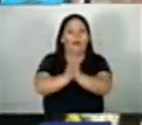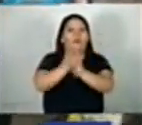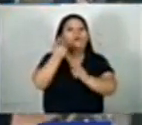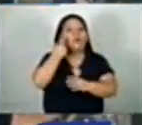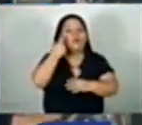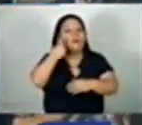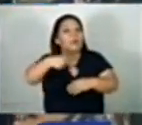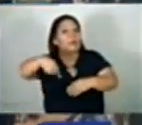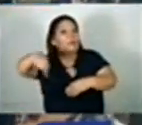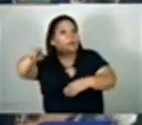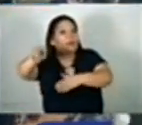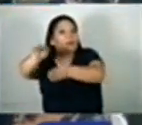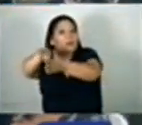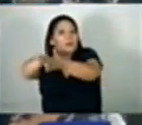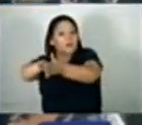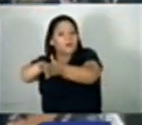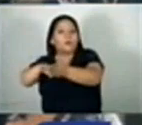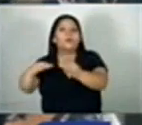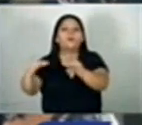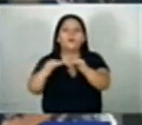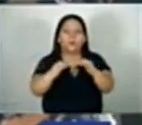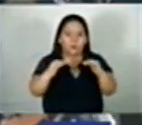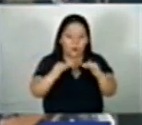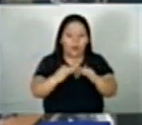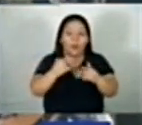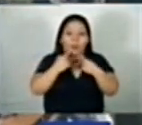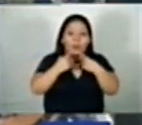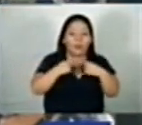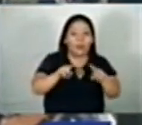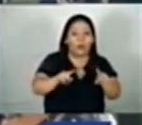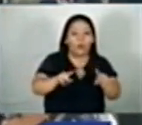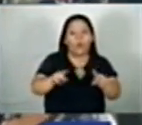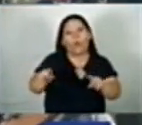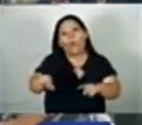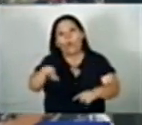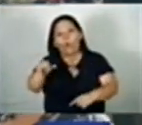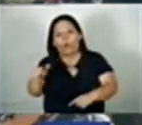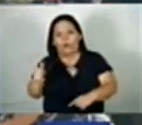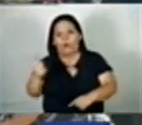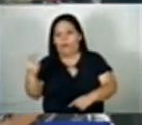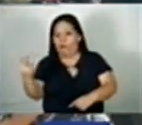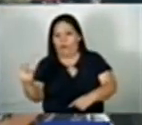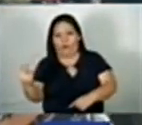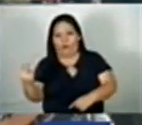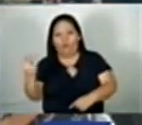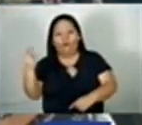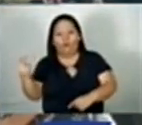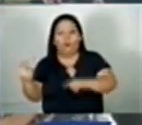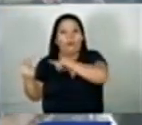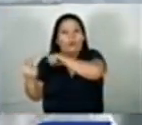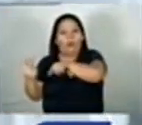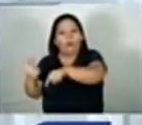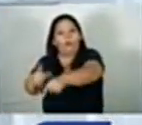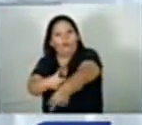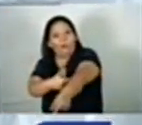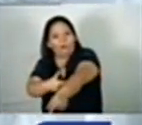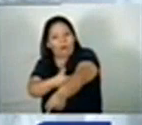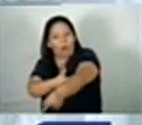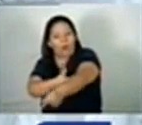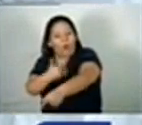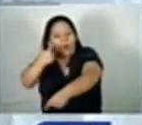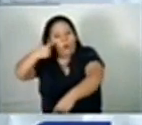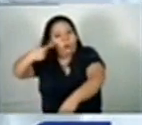a un entierro. La comunidad también anunció en las últimas horas el deceso de dos personas más que se encontraban lesionadas de